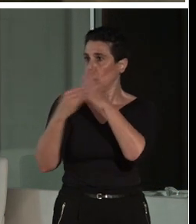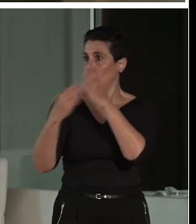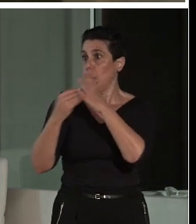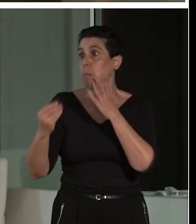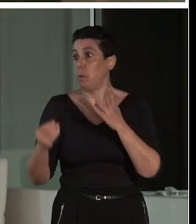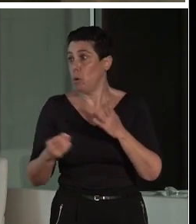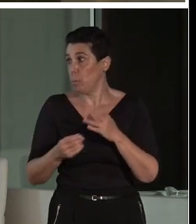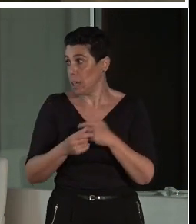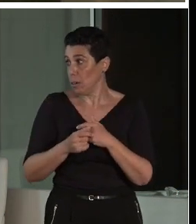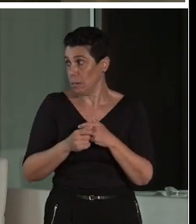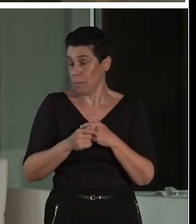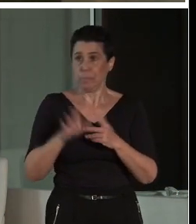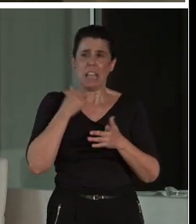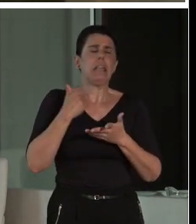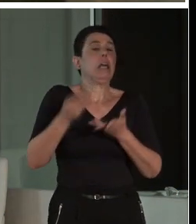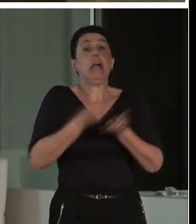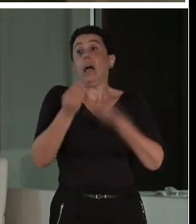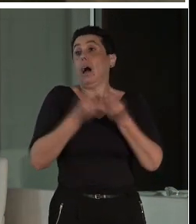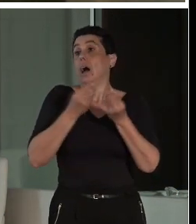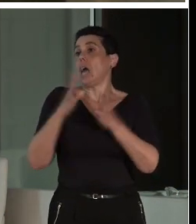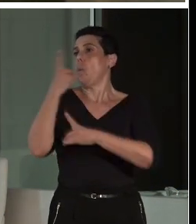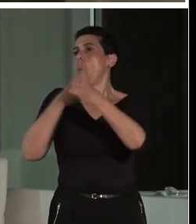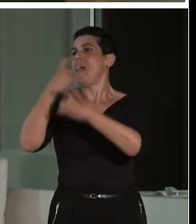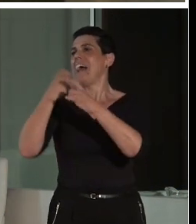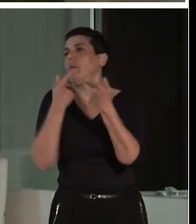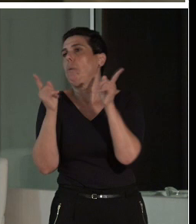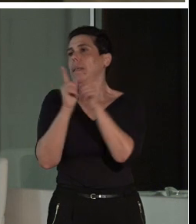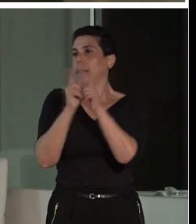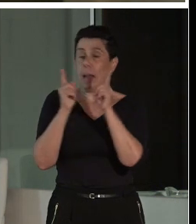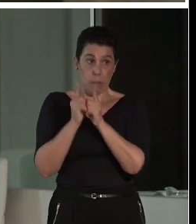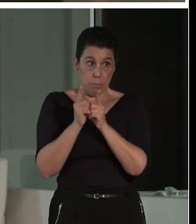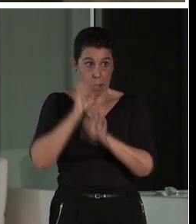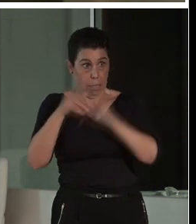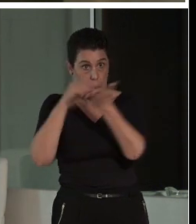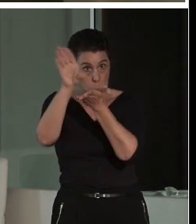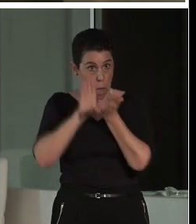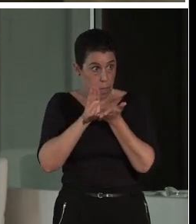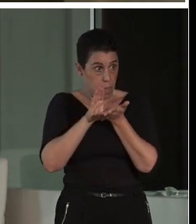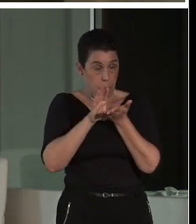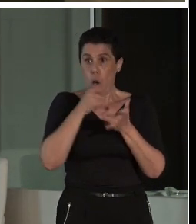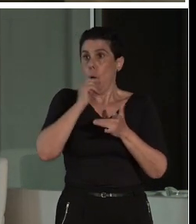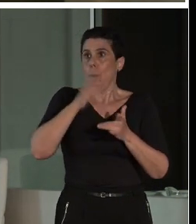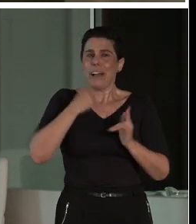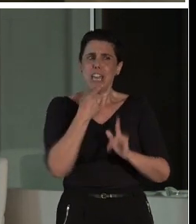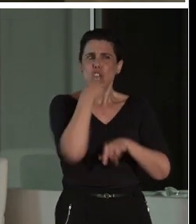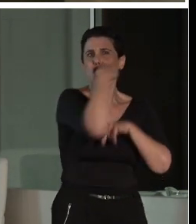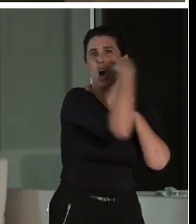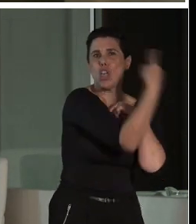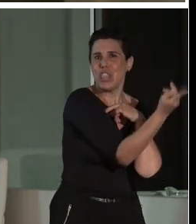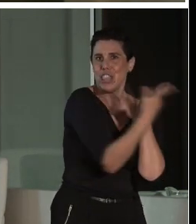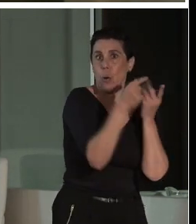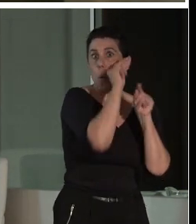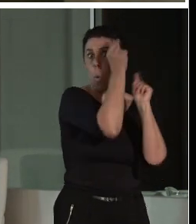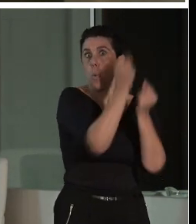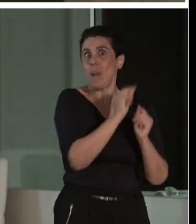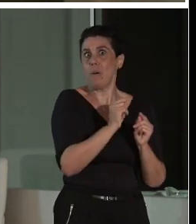dado cuenta, y le hago una pequeñita encuesta. Y con esos datos, porque, claro, una cosa es lo que yo digo y otra cosa es lo que yo hago. No os fiéis nunca de una encuesta